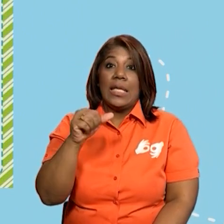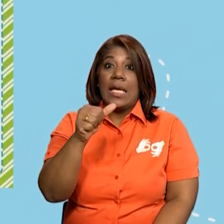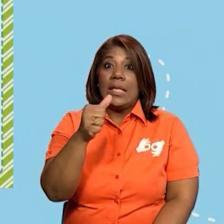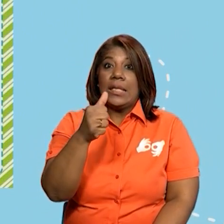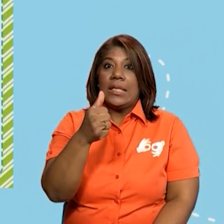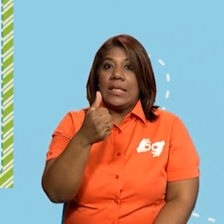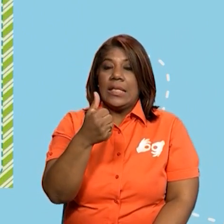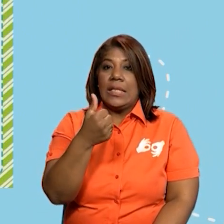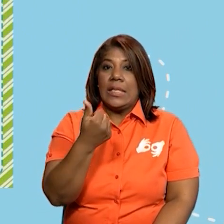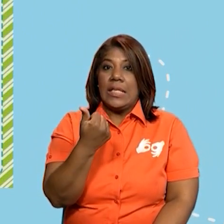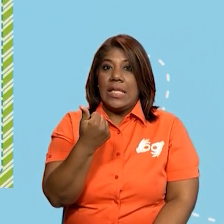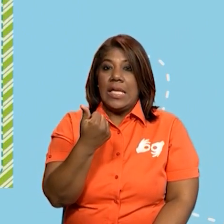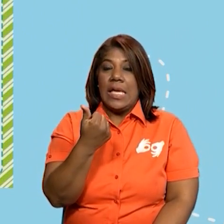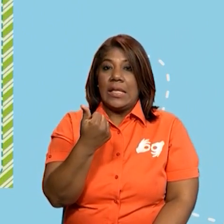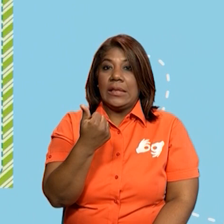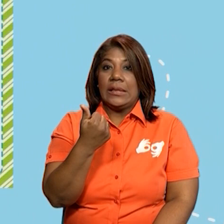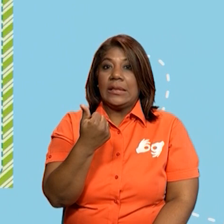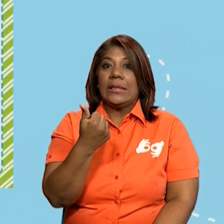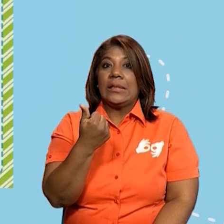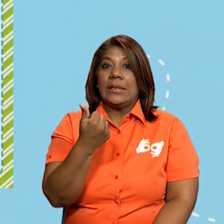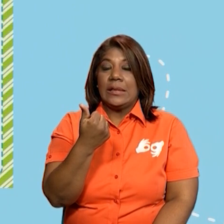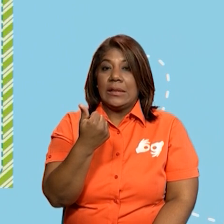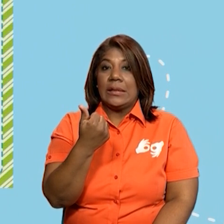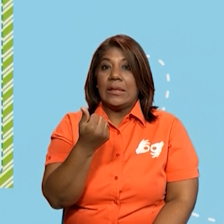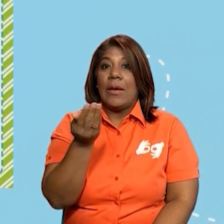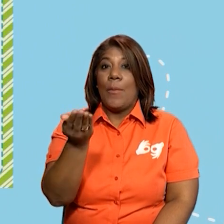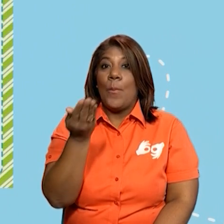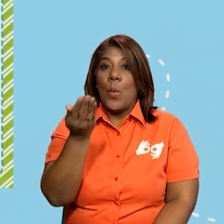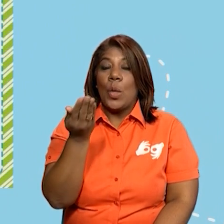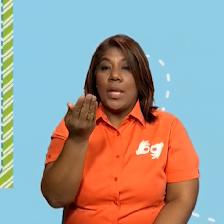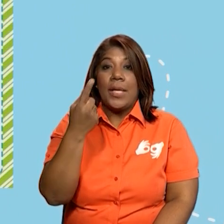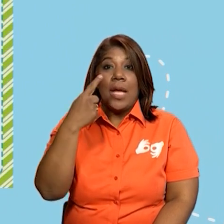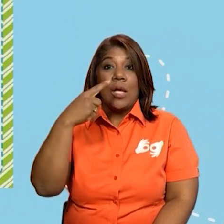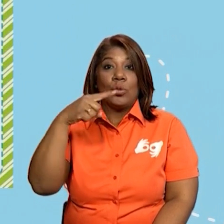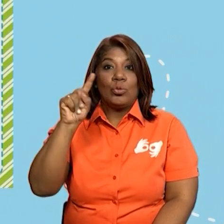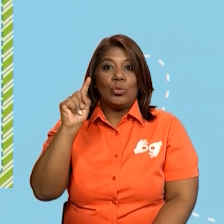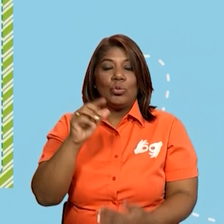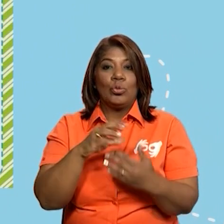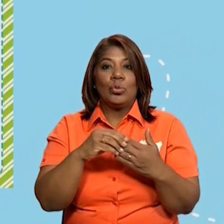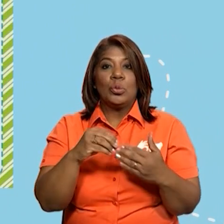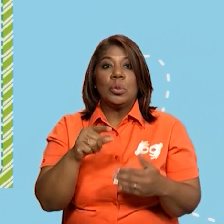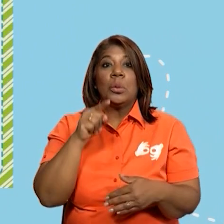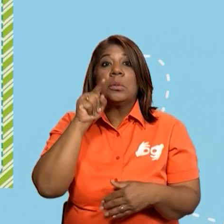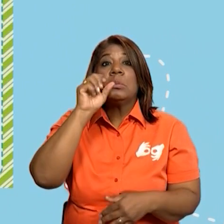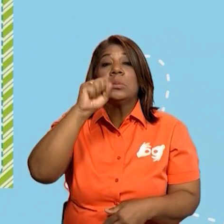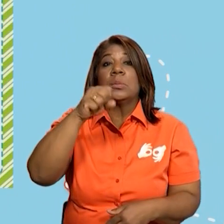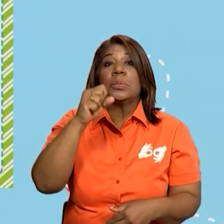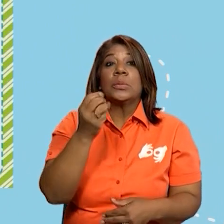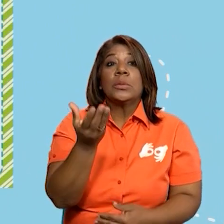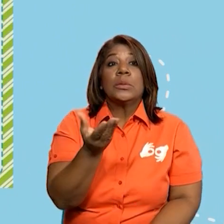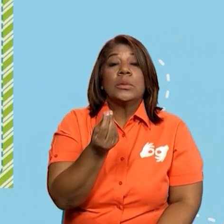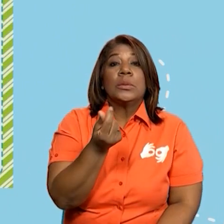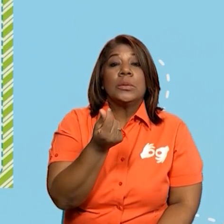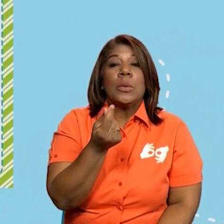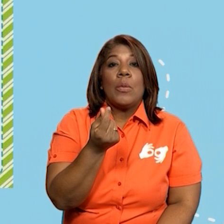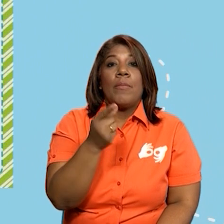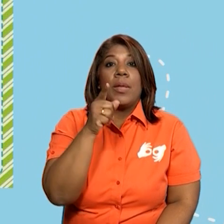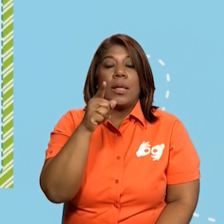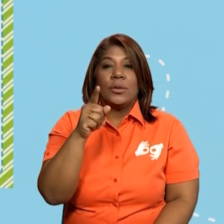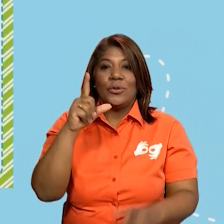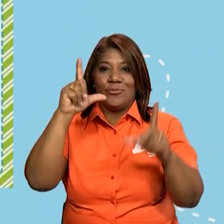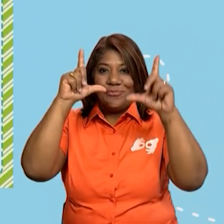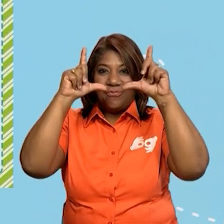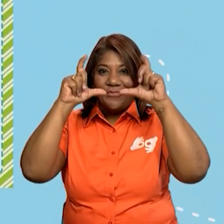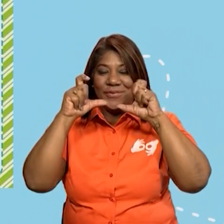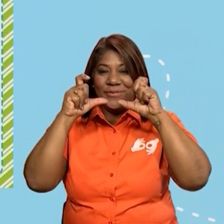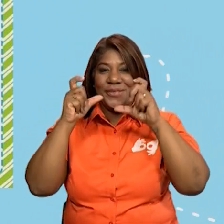monedas de un balboa. Ustedes en casa deben decidir qué puede comprar. Recuerden hacer su captura